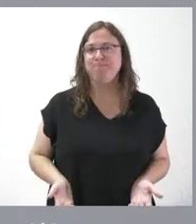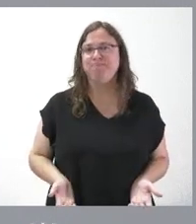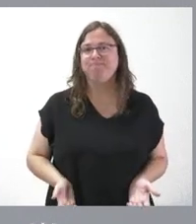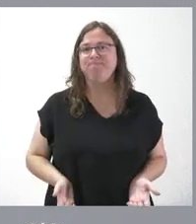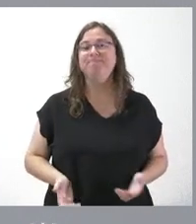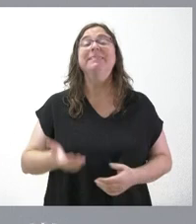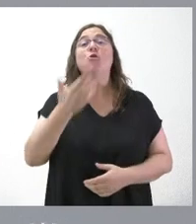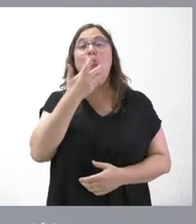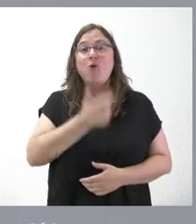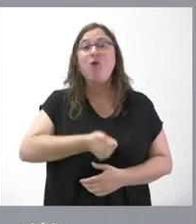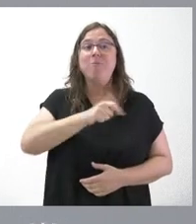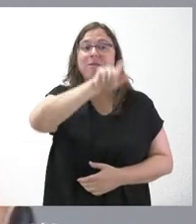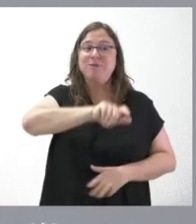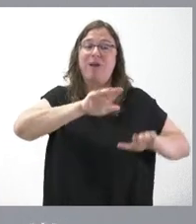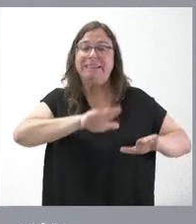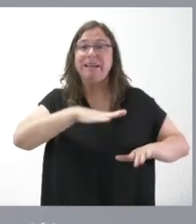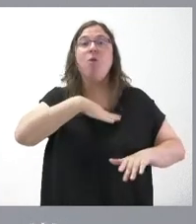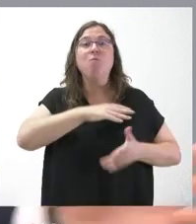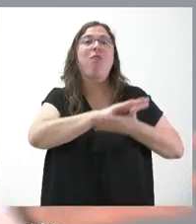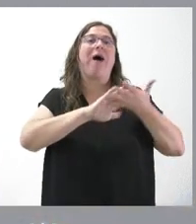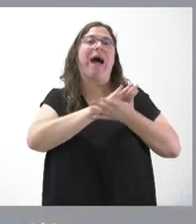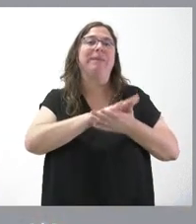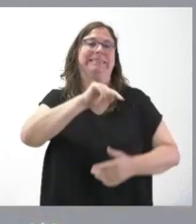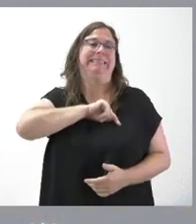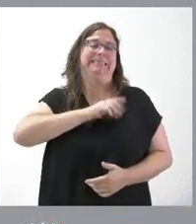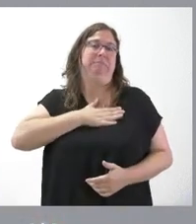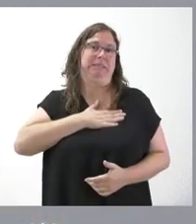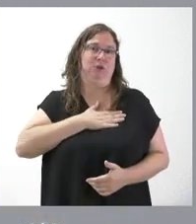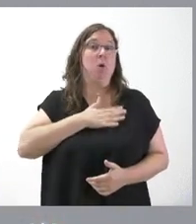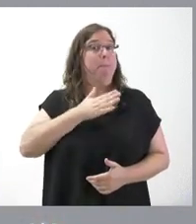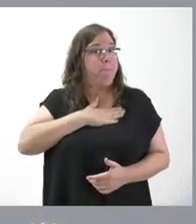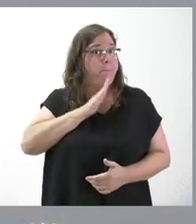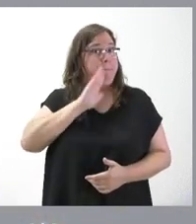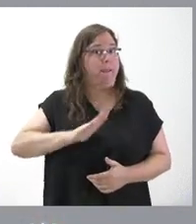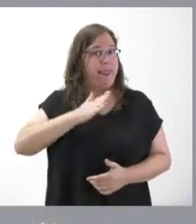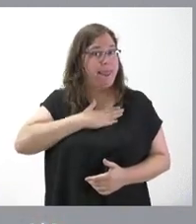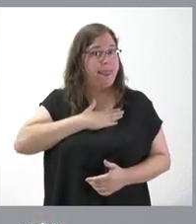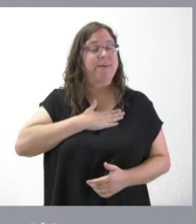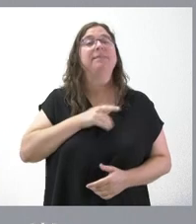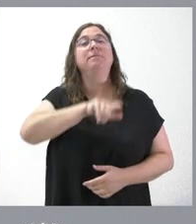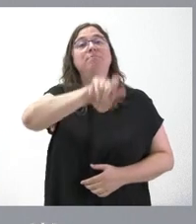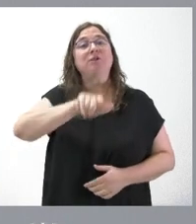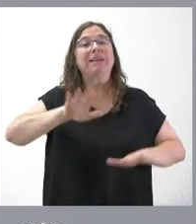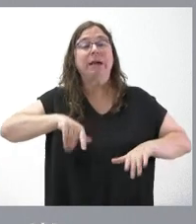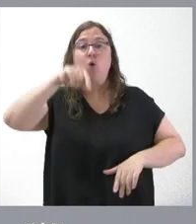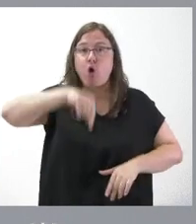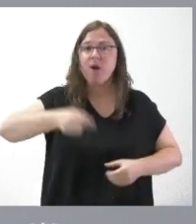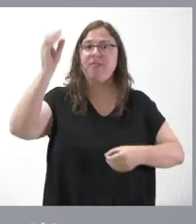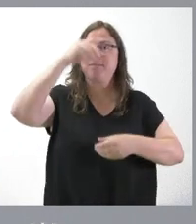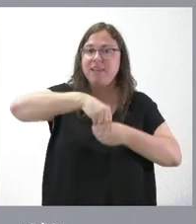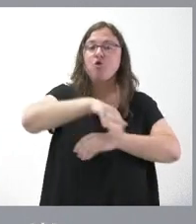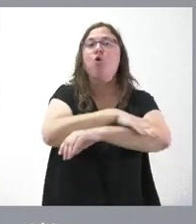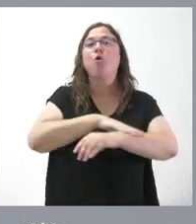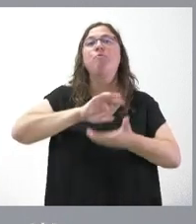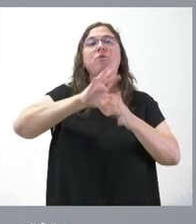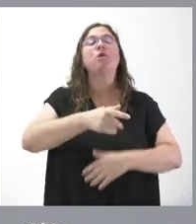como conozco más a las personas que están puedo hablar un poco del sentimiento que yo tengo. Mi impresión es que a los que estamos hoy en el Gobierno de Castilla y León nos gustaría que el